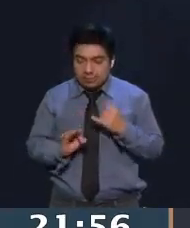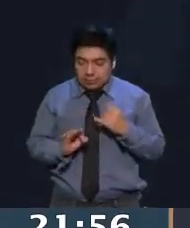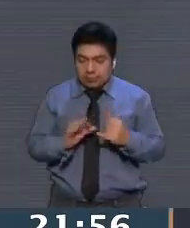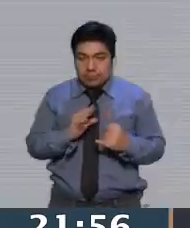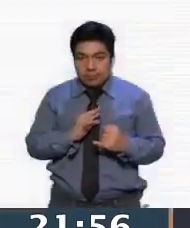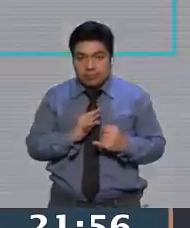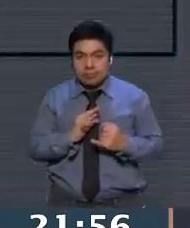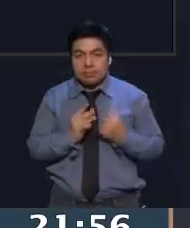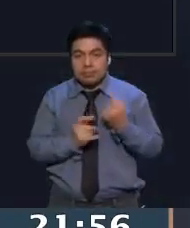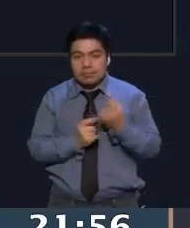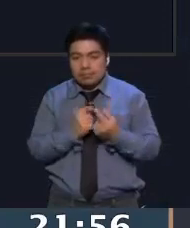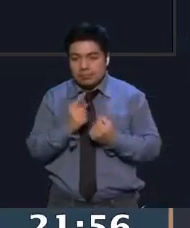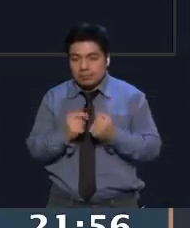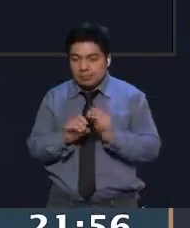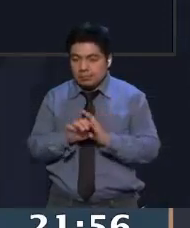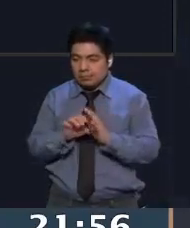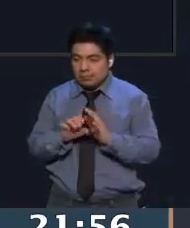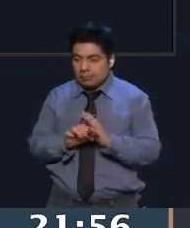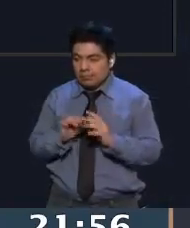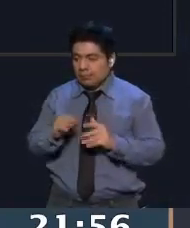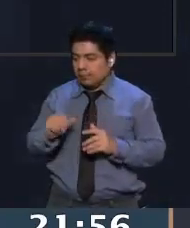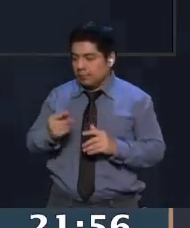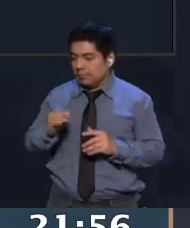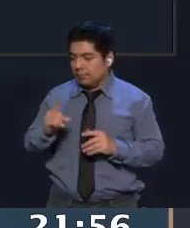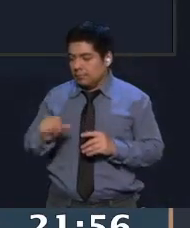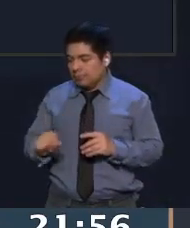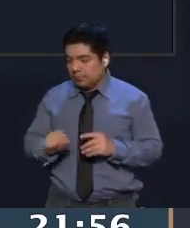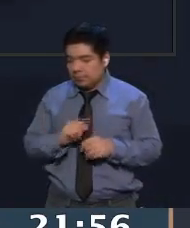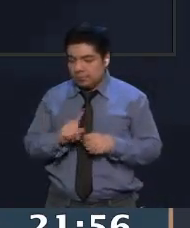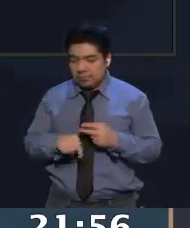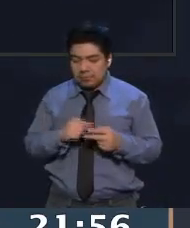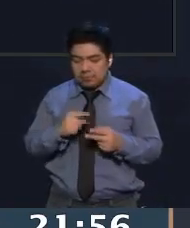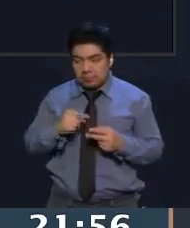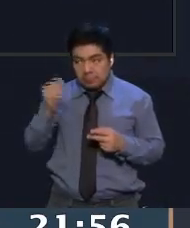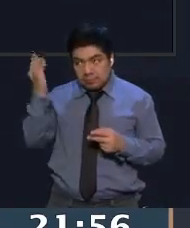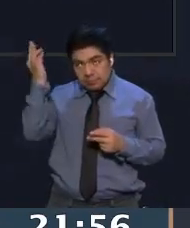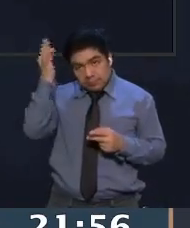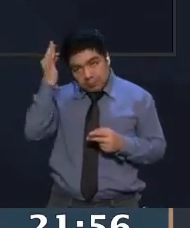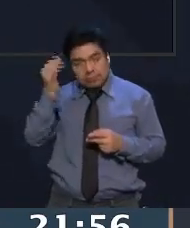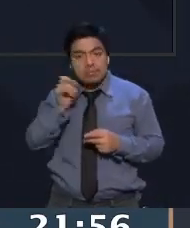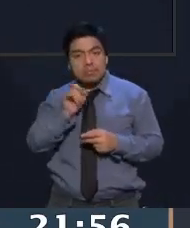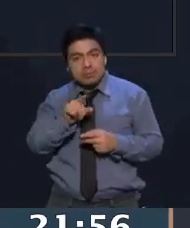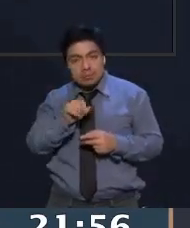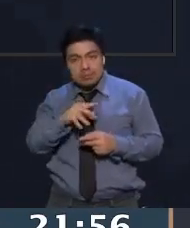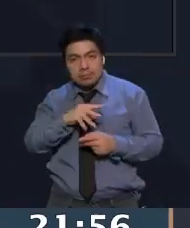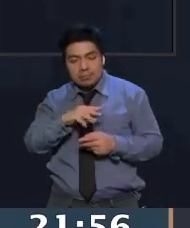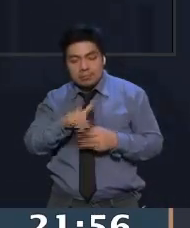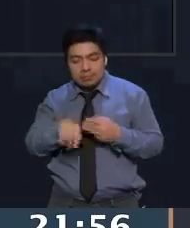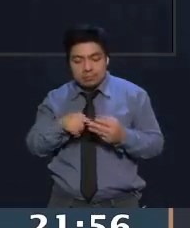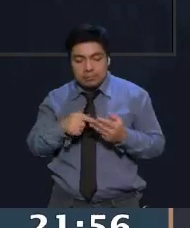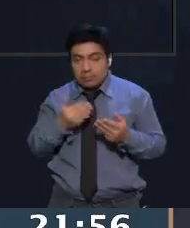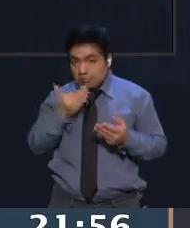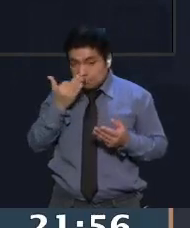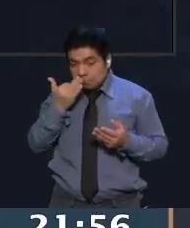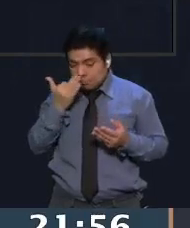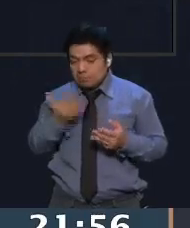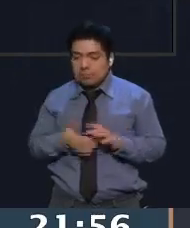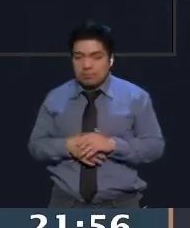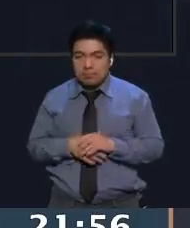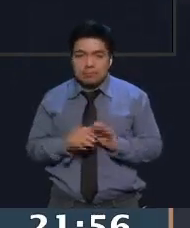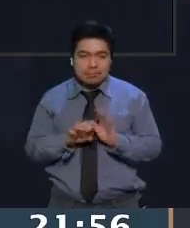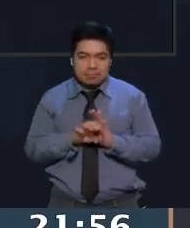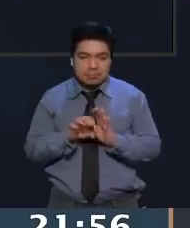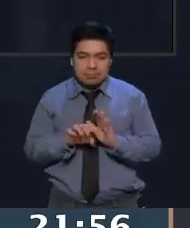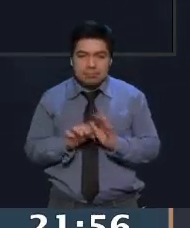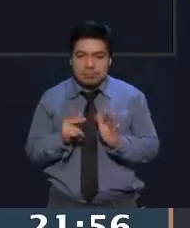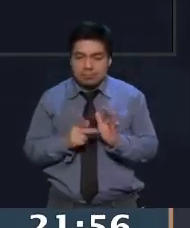pues también tienen algunos accesorios como mascadas y como donas de cabello, también con flores. Entonces, también es una forma como